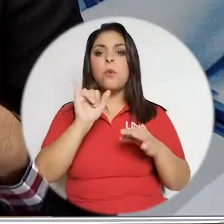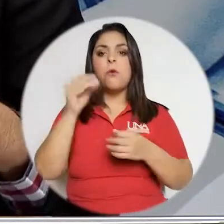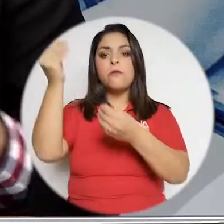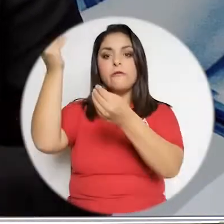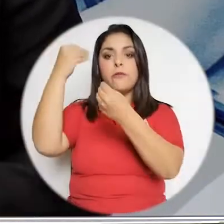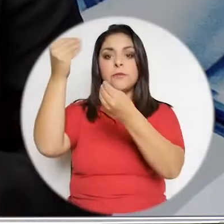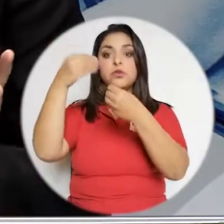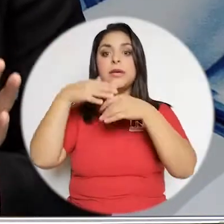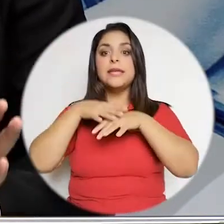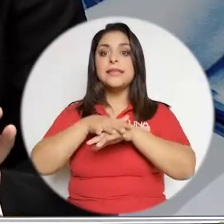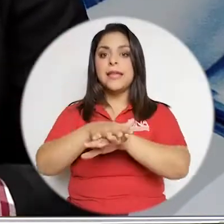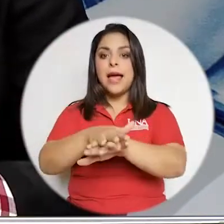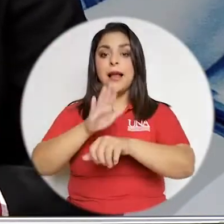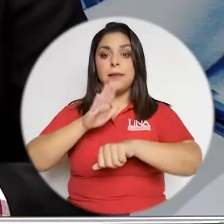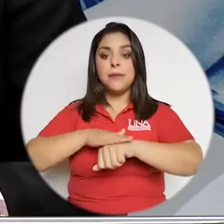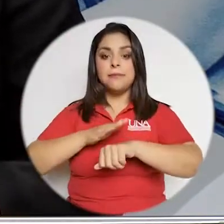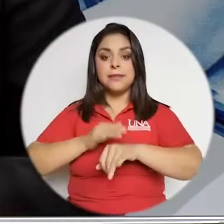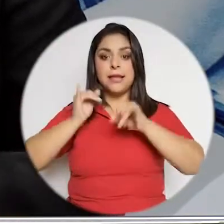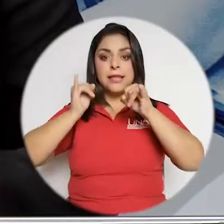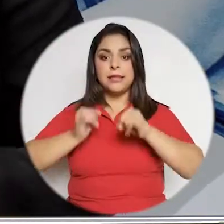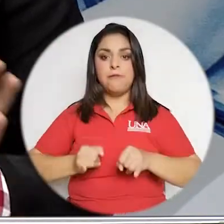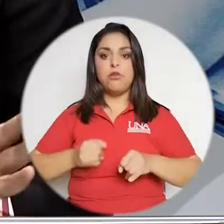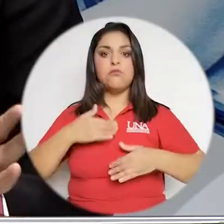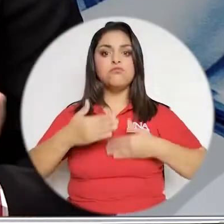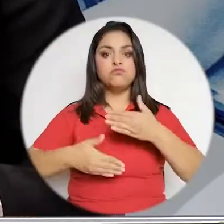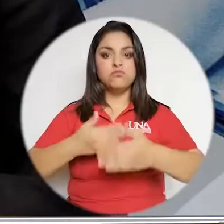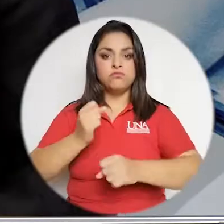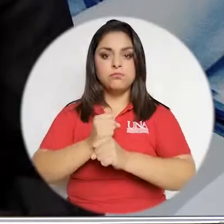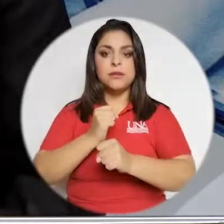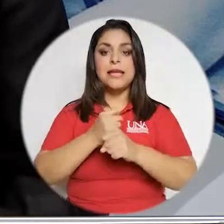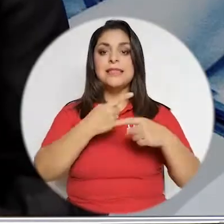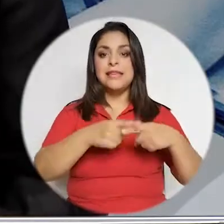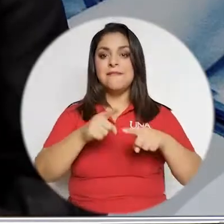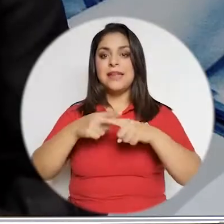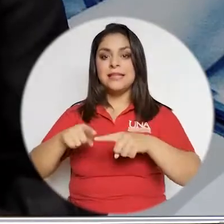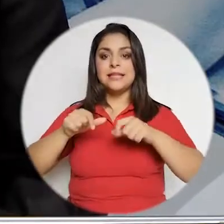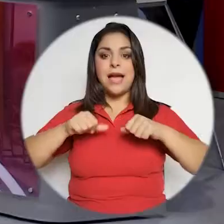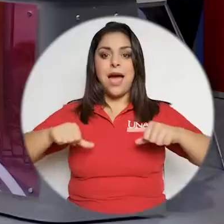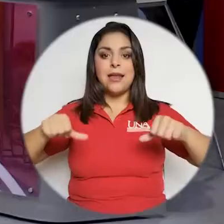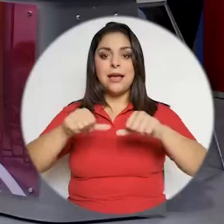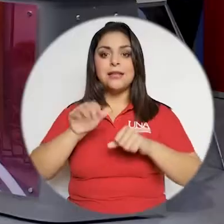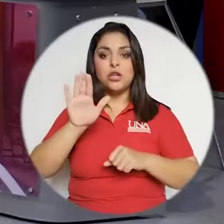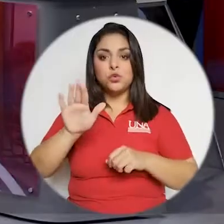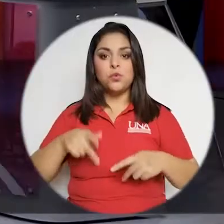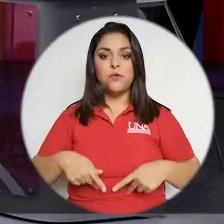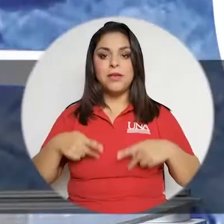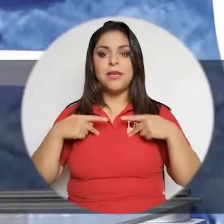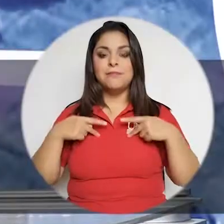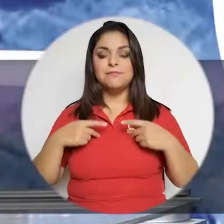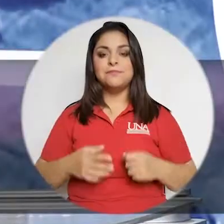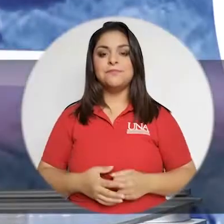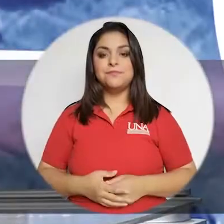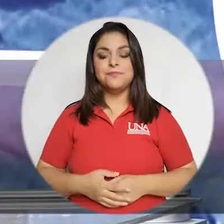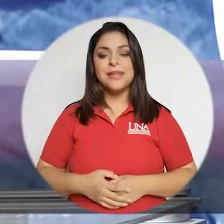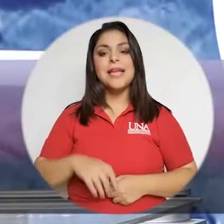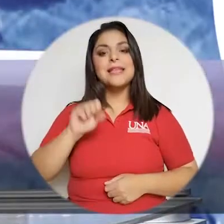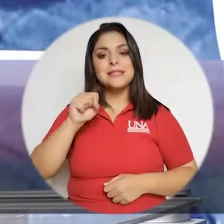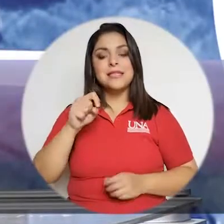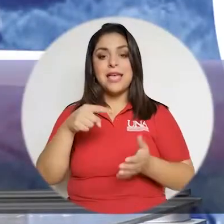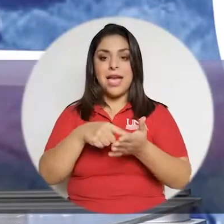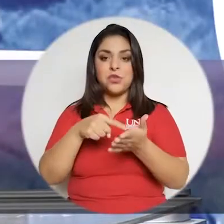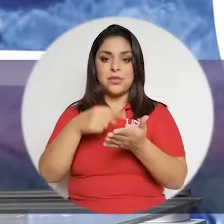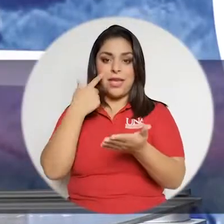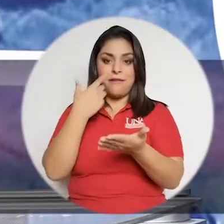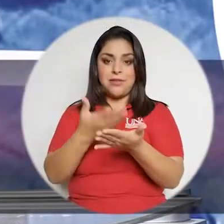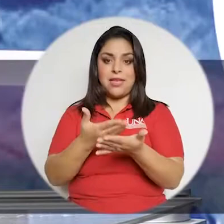formación integral que le permite al individuo desempeñarse en diversas áreas de su vida. Esa es una de las tantas evidencias que nos ha dejado